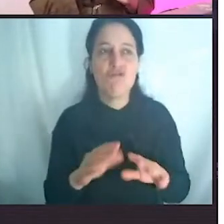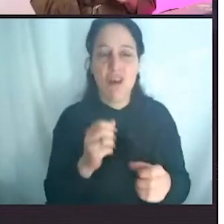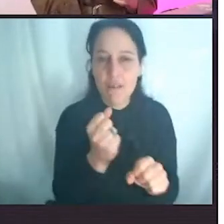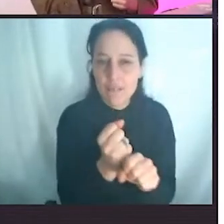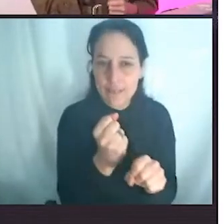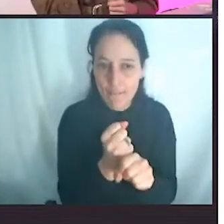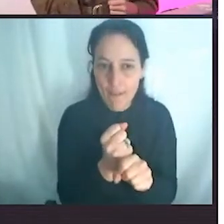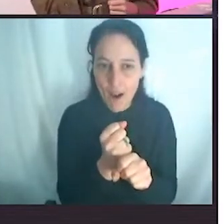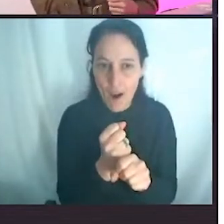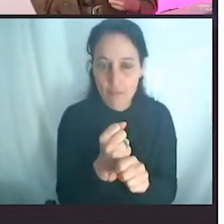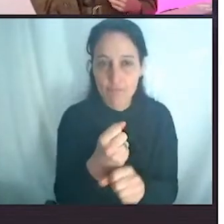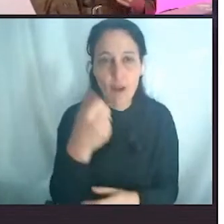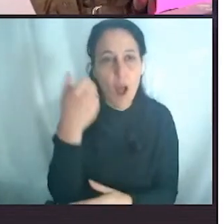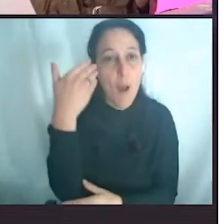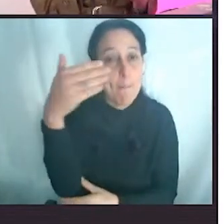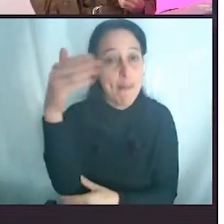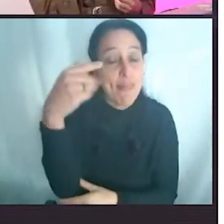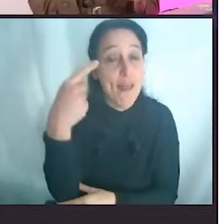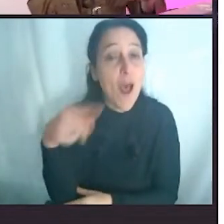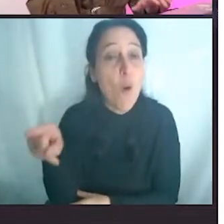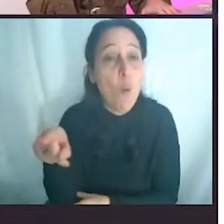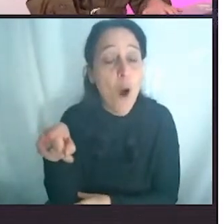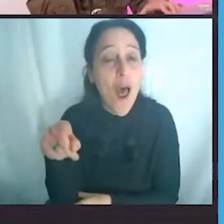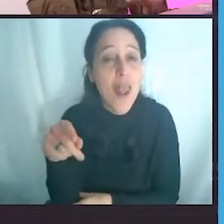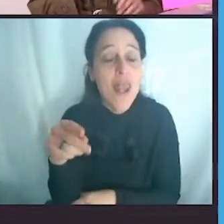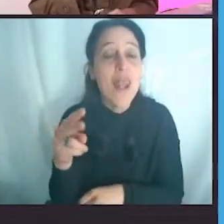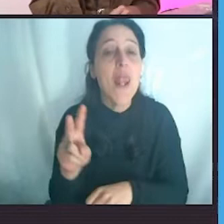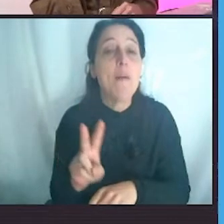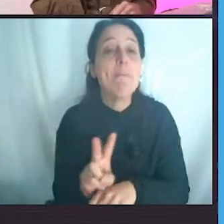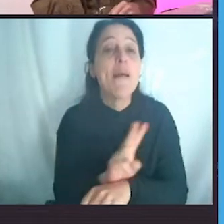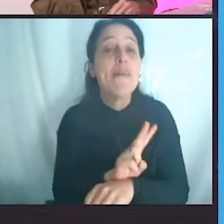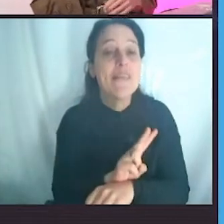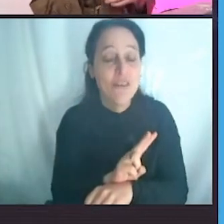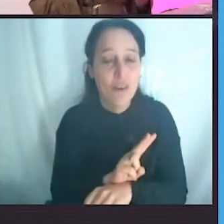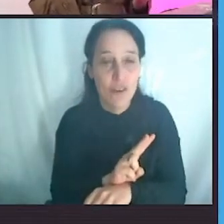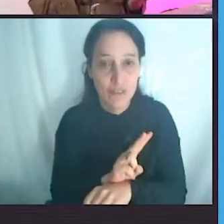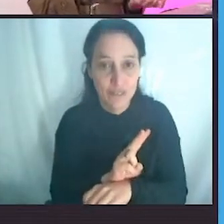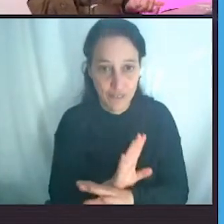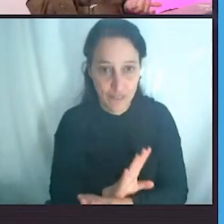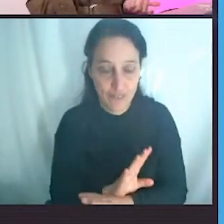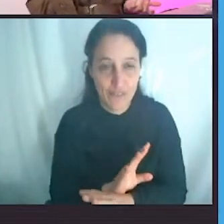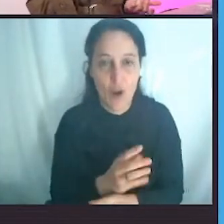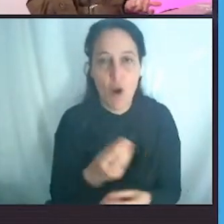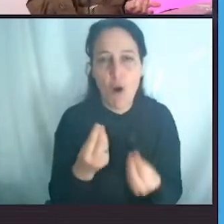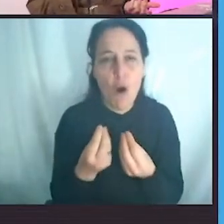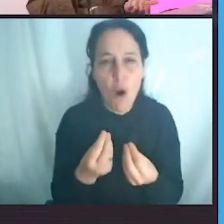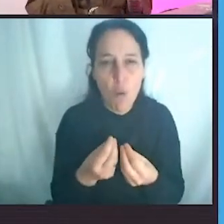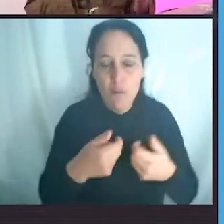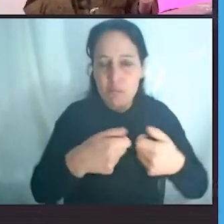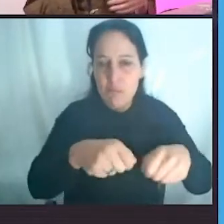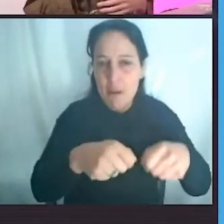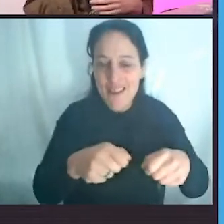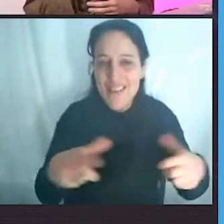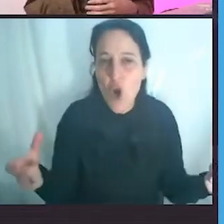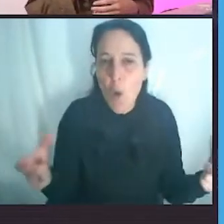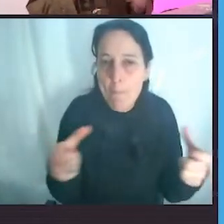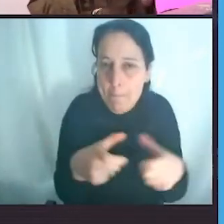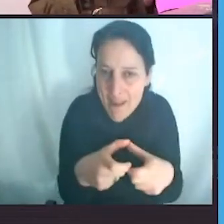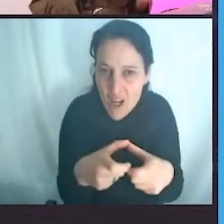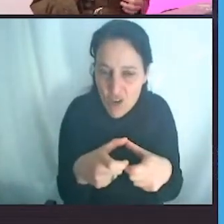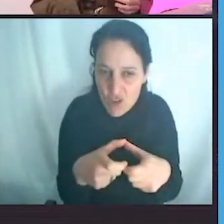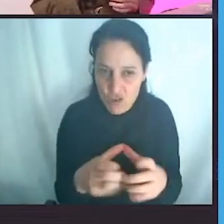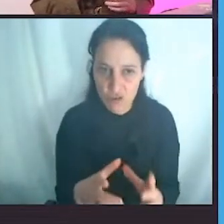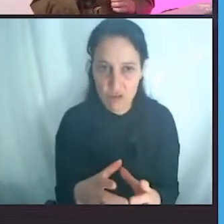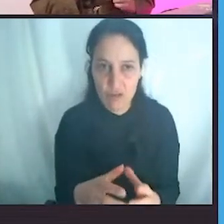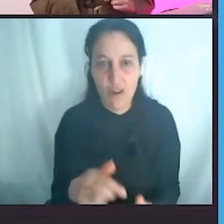bandera de la prevención. ¿Cómo podemos prevenir el uso de plásticos? Y así nace Amplastify, que es esta empresa que se dedica a